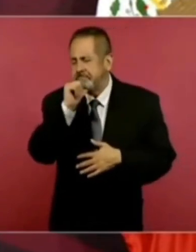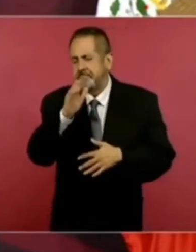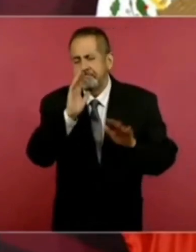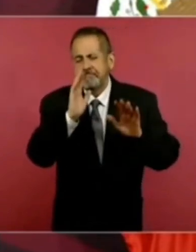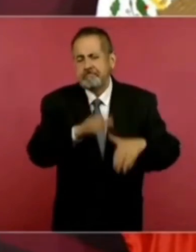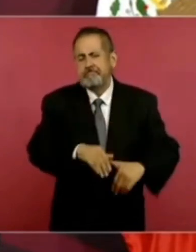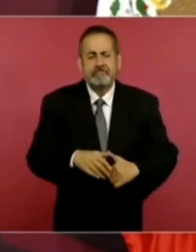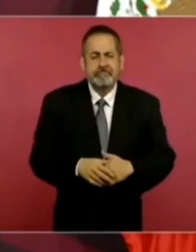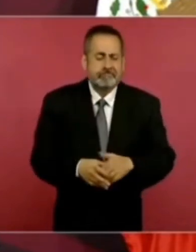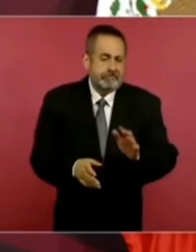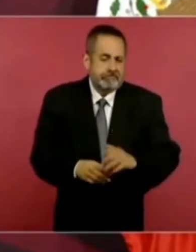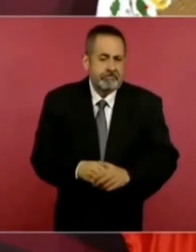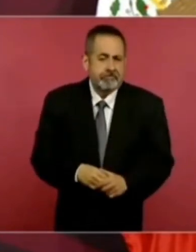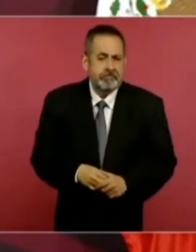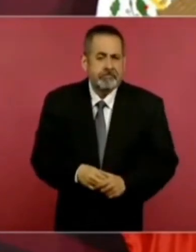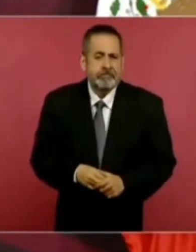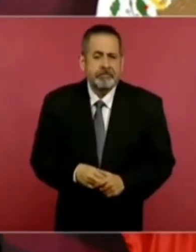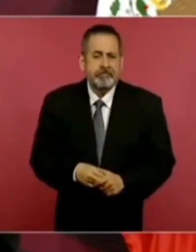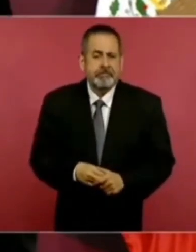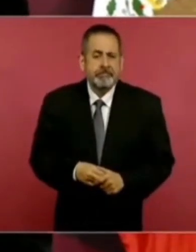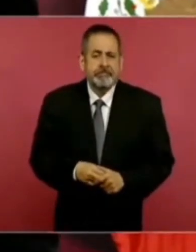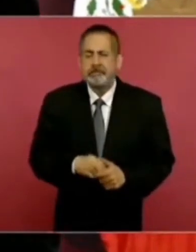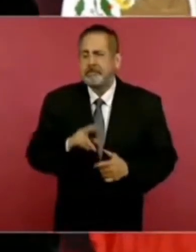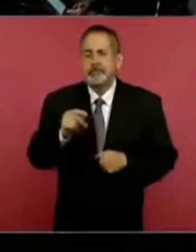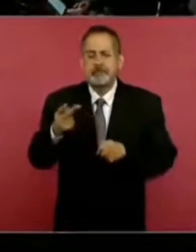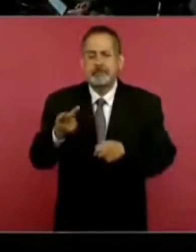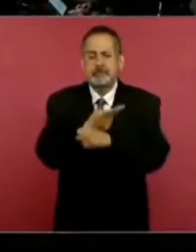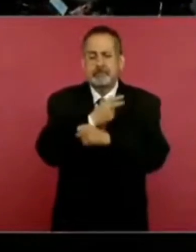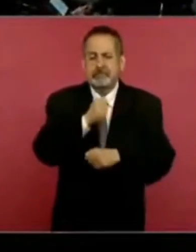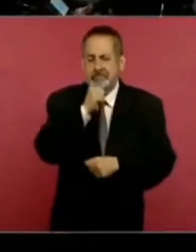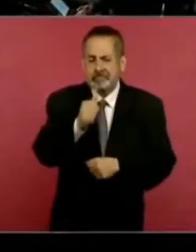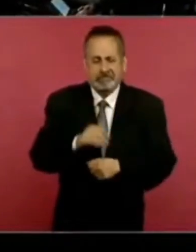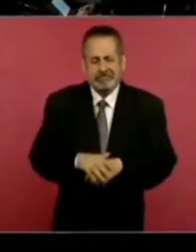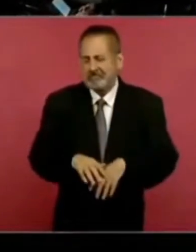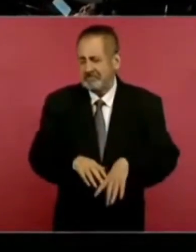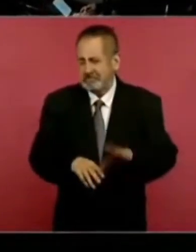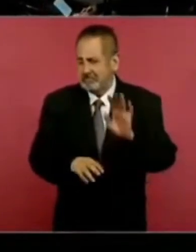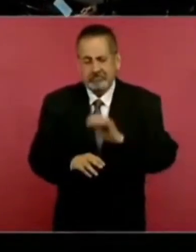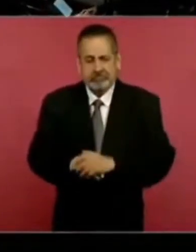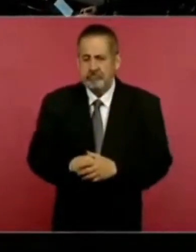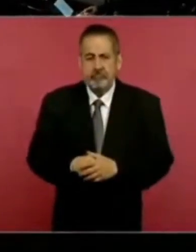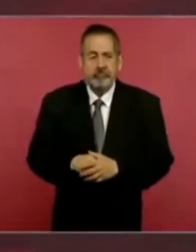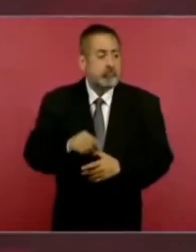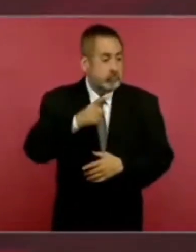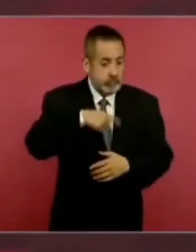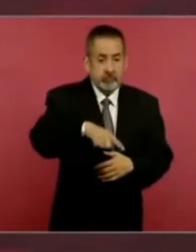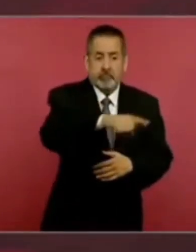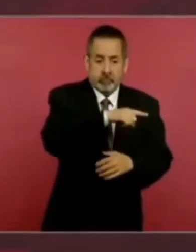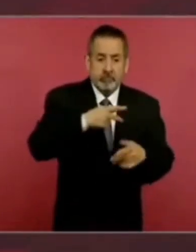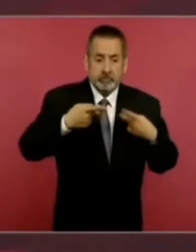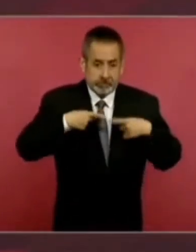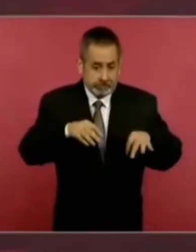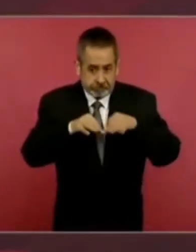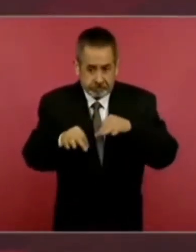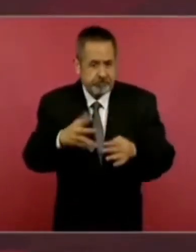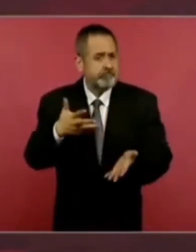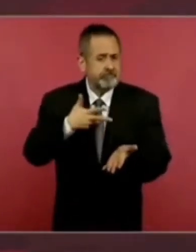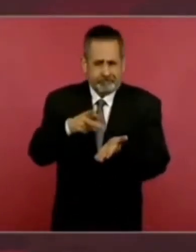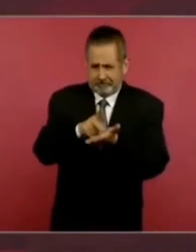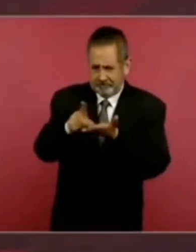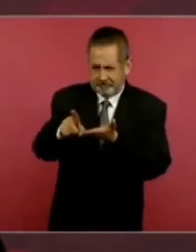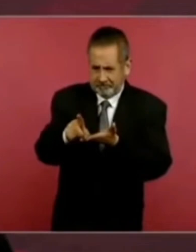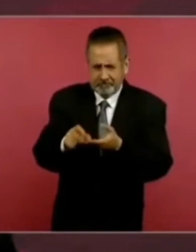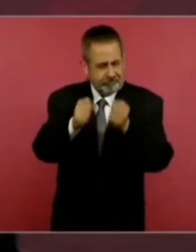que no va a pasar absolutamente nada y se garantizan sus derechos a todos los